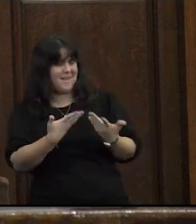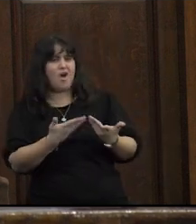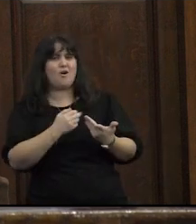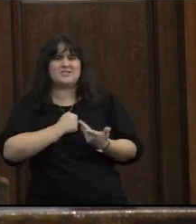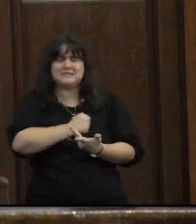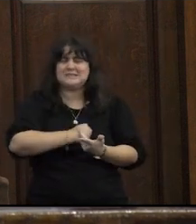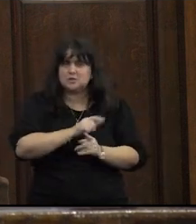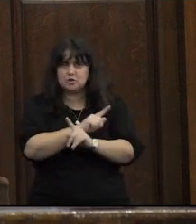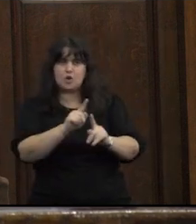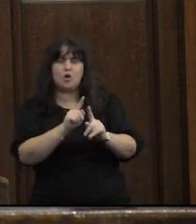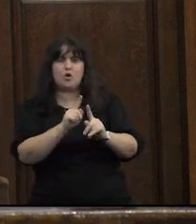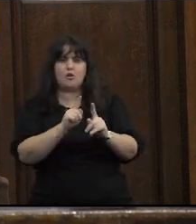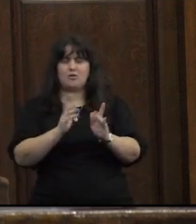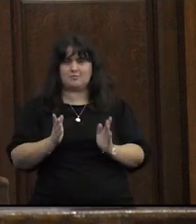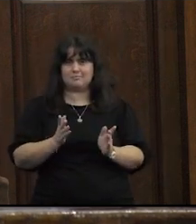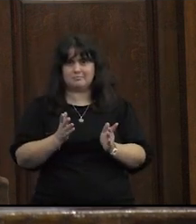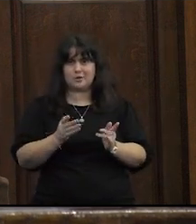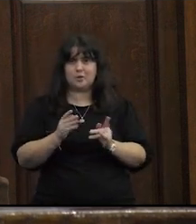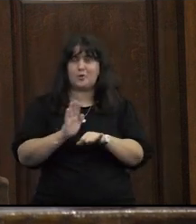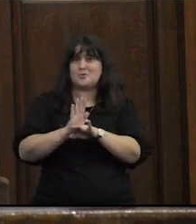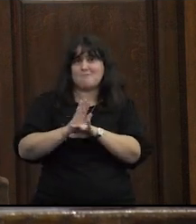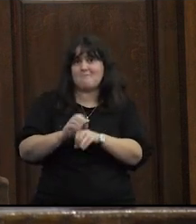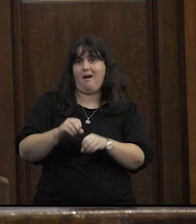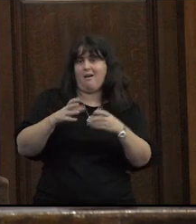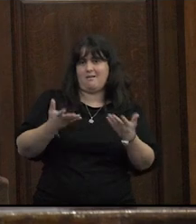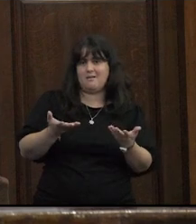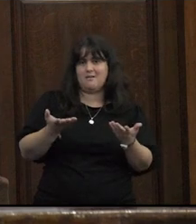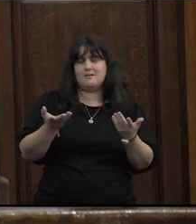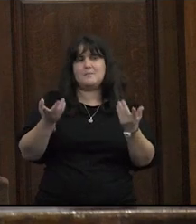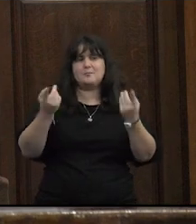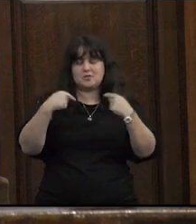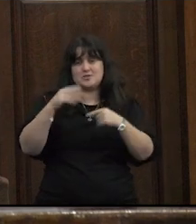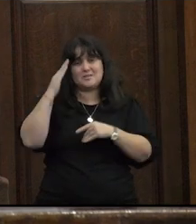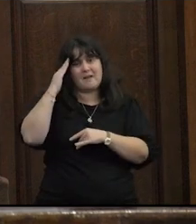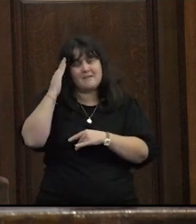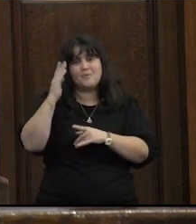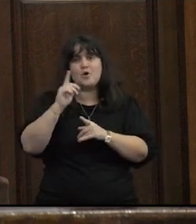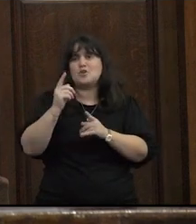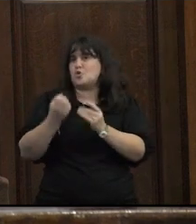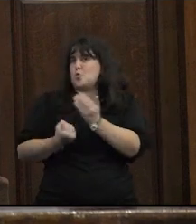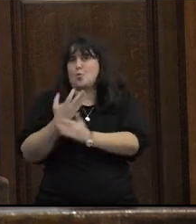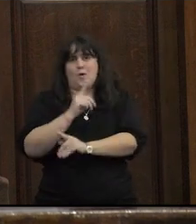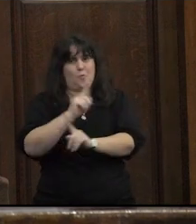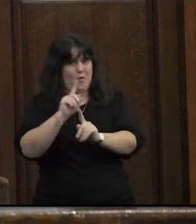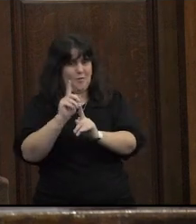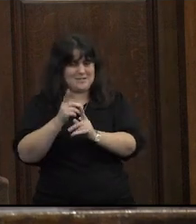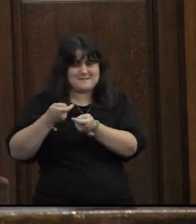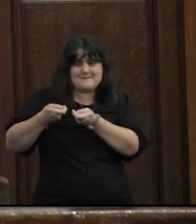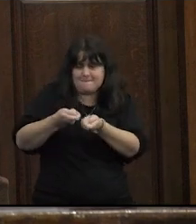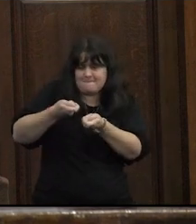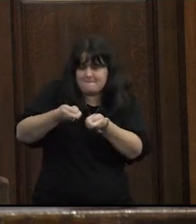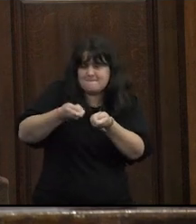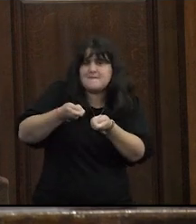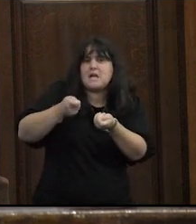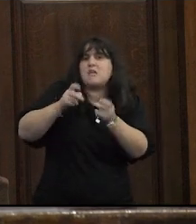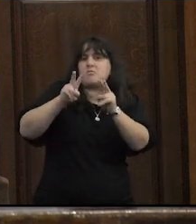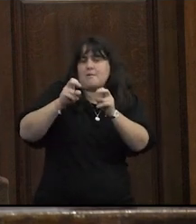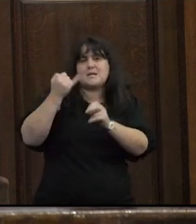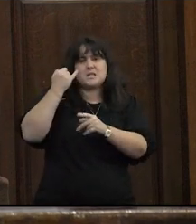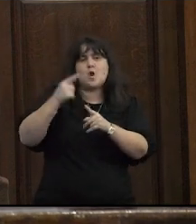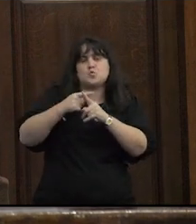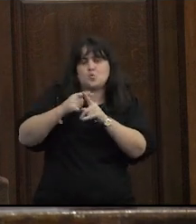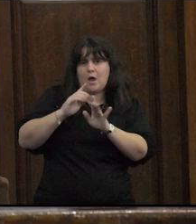este cómo trabajar el deseo entonces ya sabemos que no es nuevo que existan presiones sobre la vida